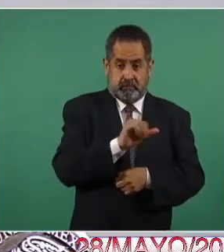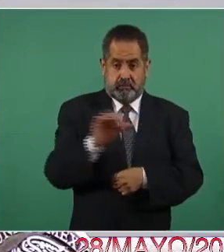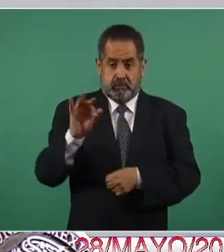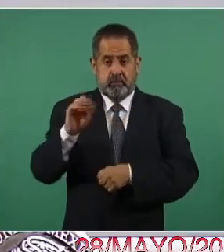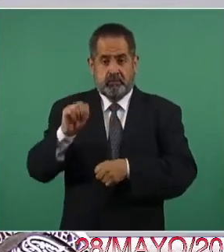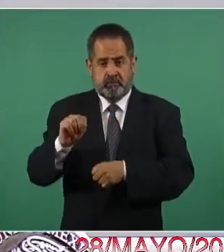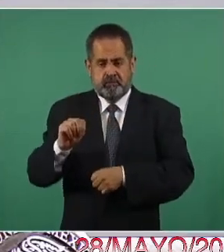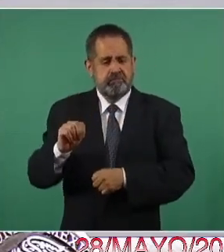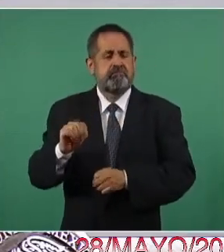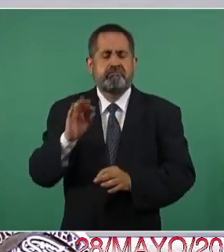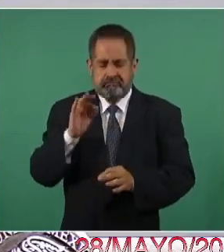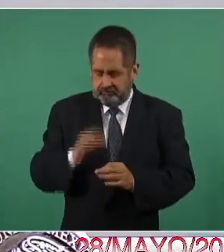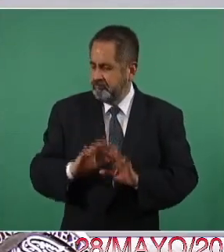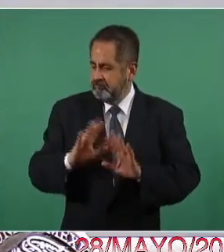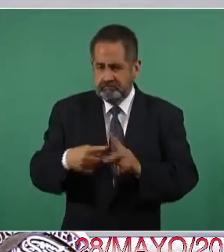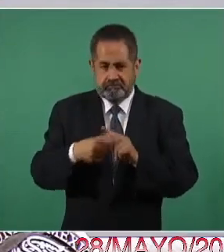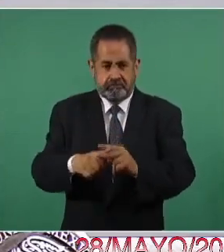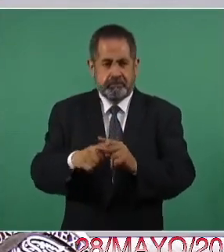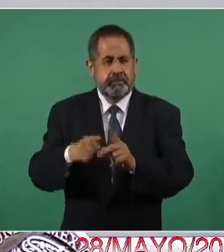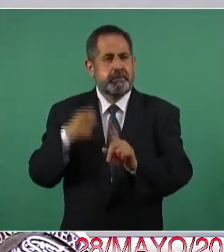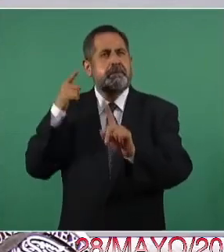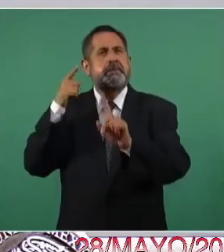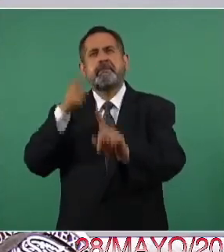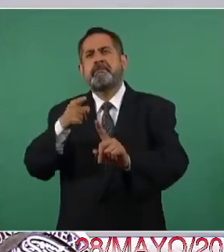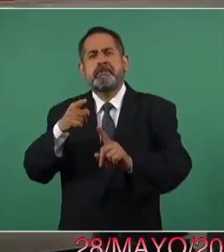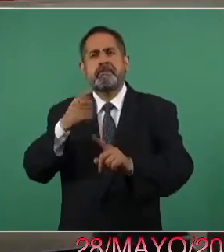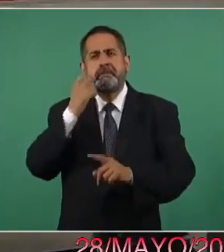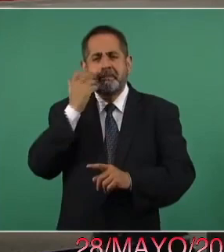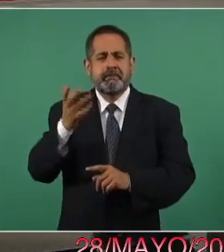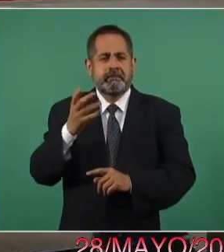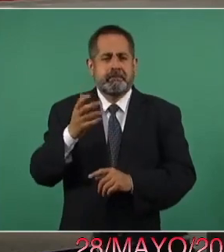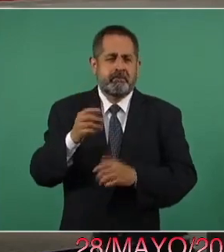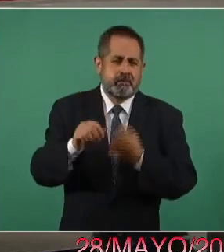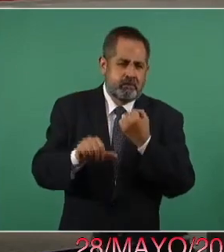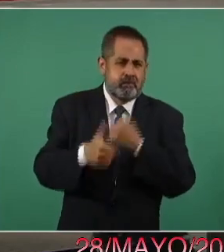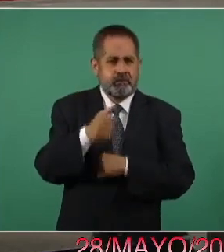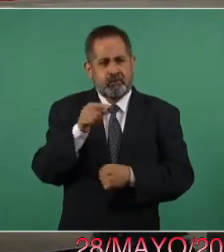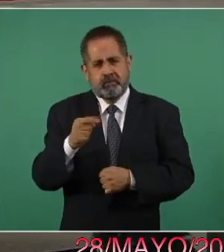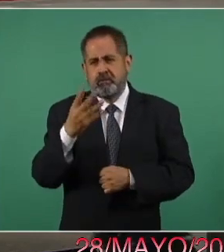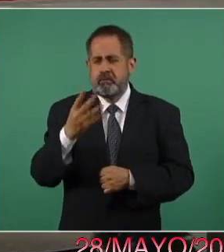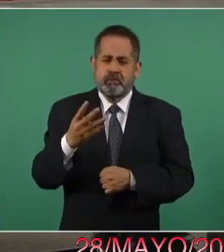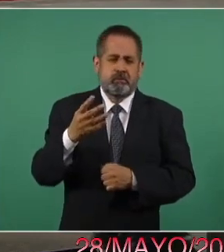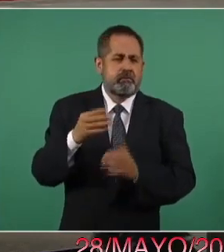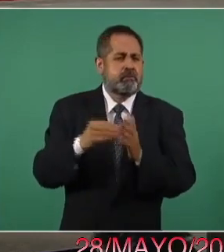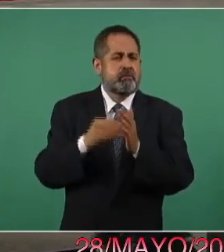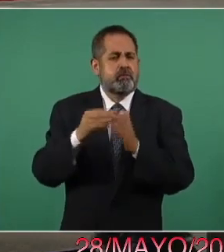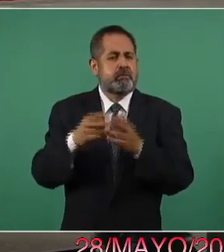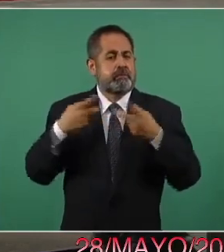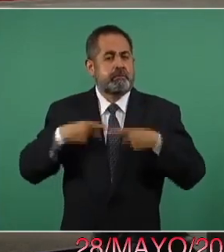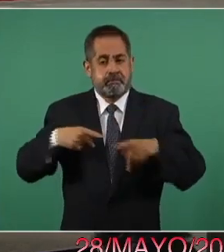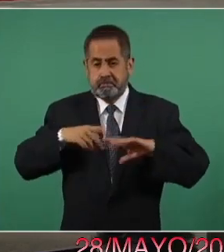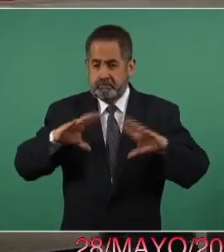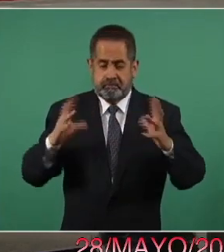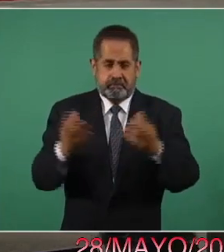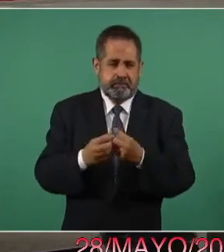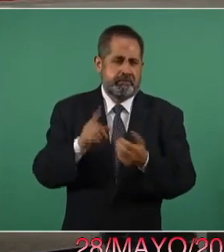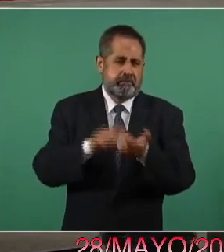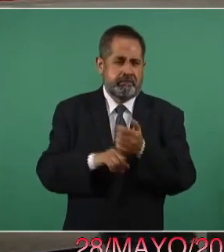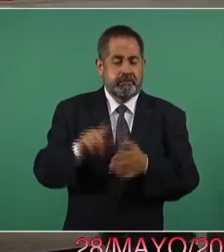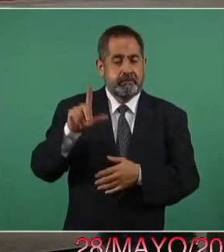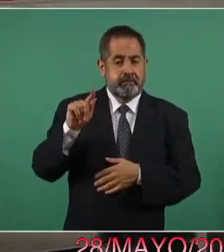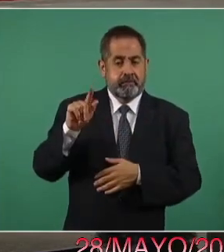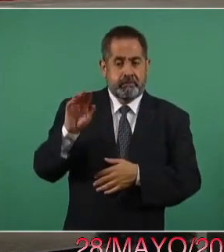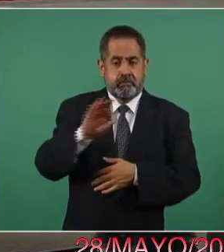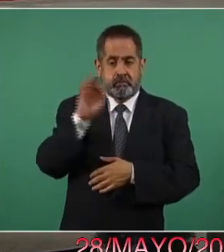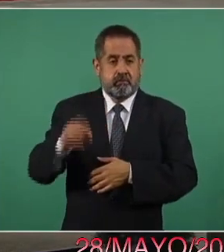meta que tenemos es de un poco 11.4 millones de personas, que representa el 70%